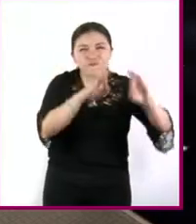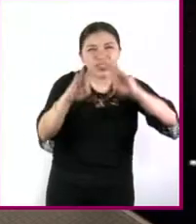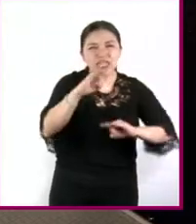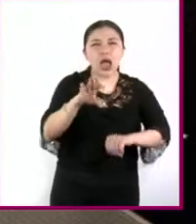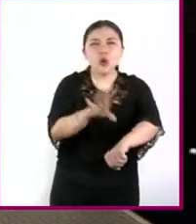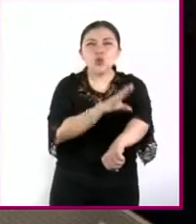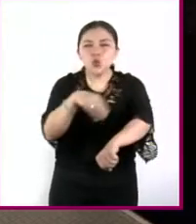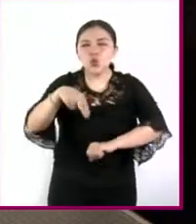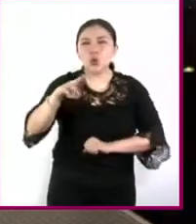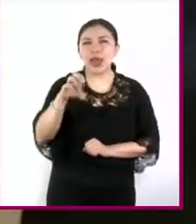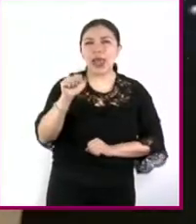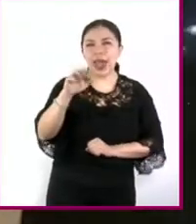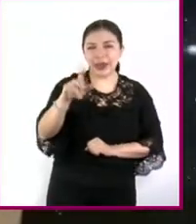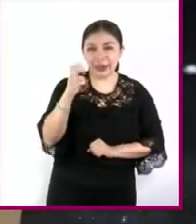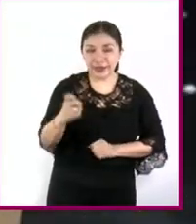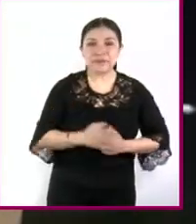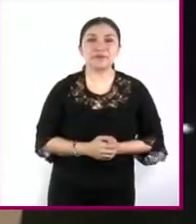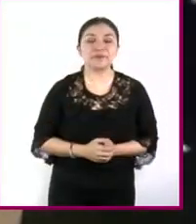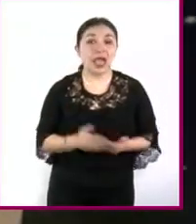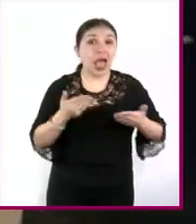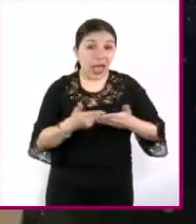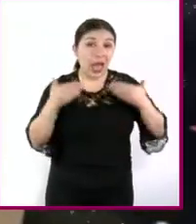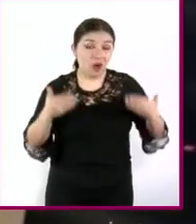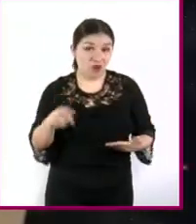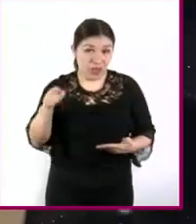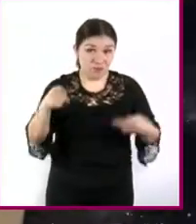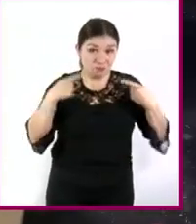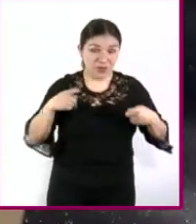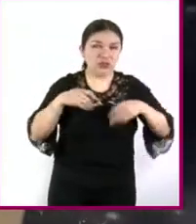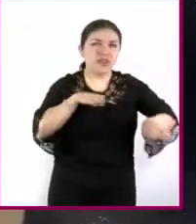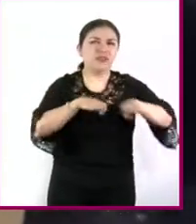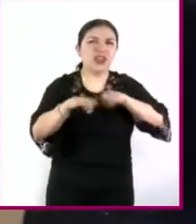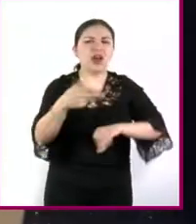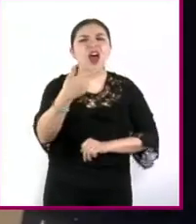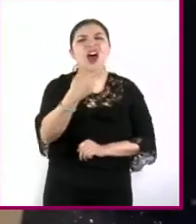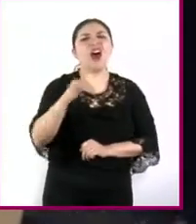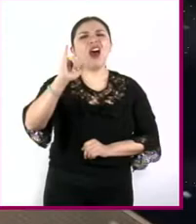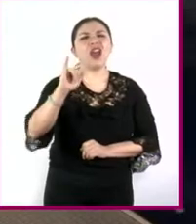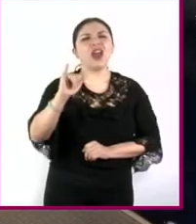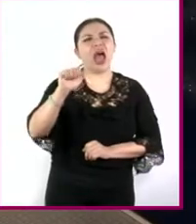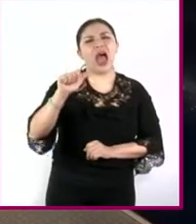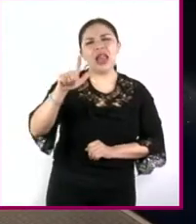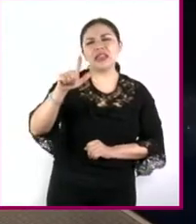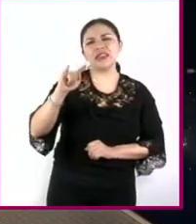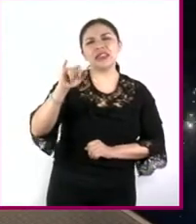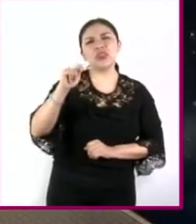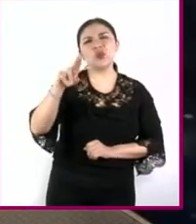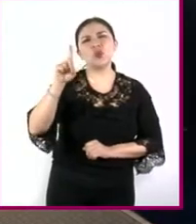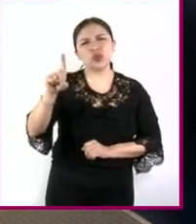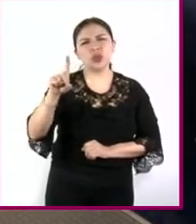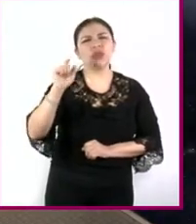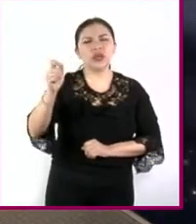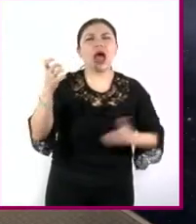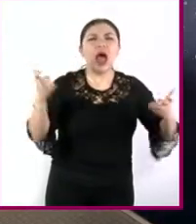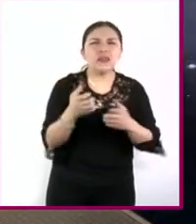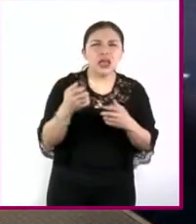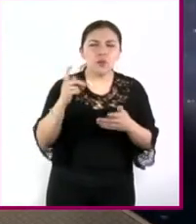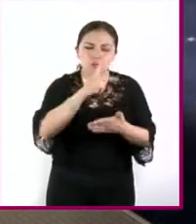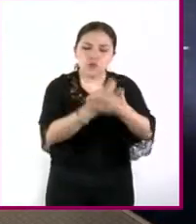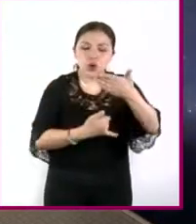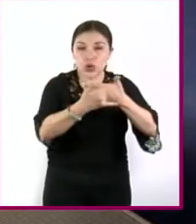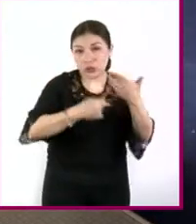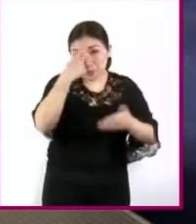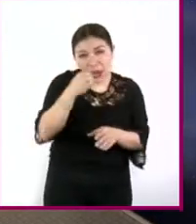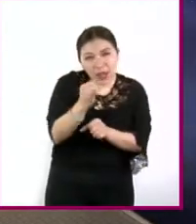experimental actualmente trabaja en el high altitude water sharing cup desarrollando un proyecto de